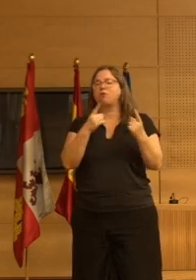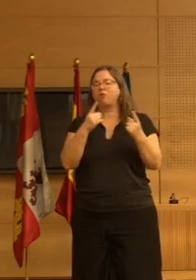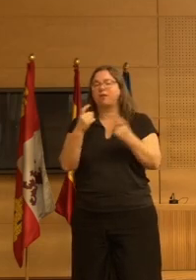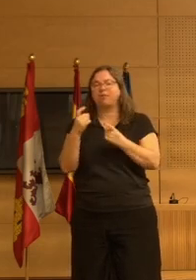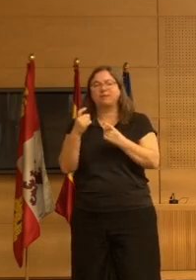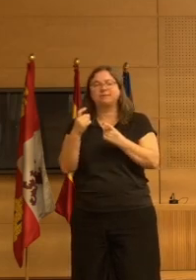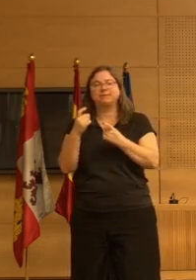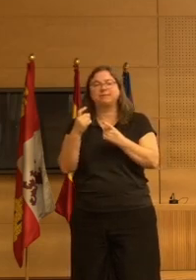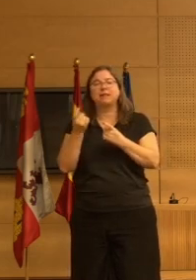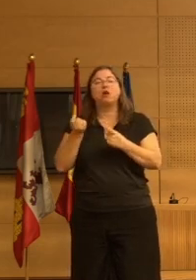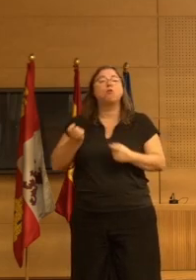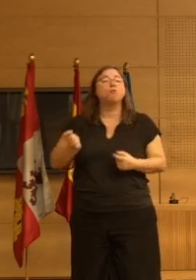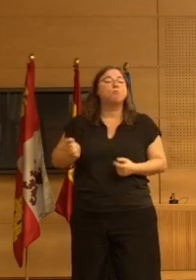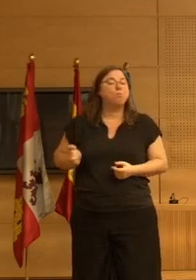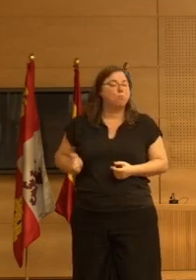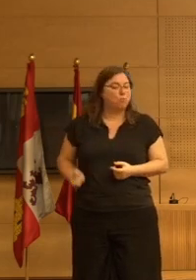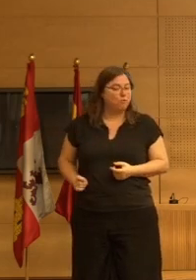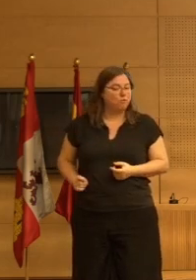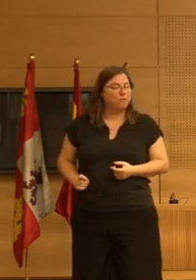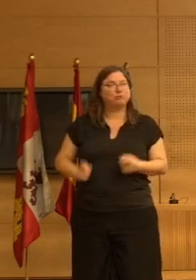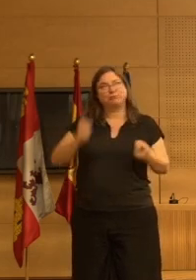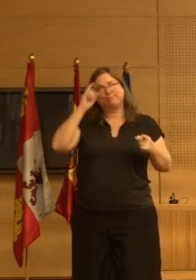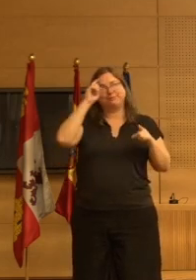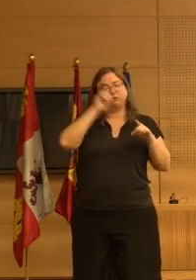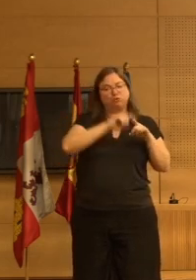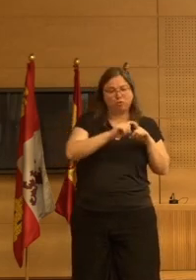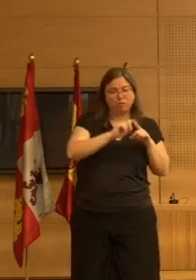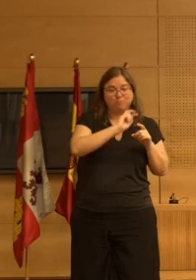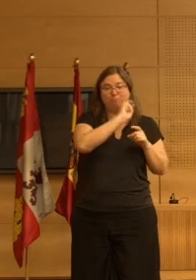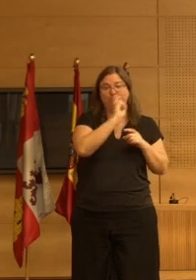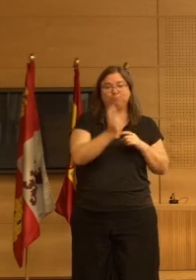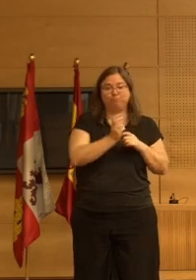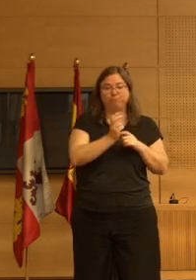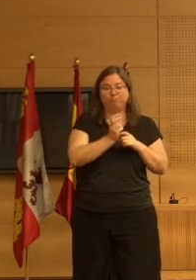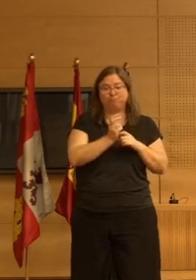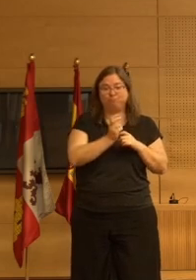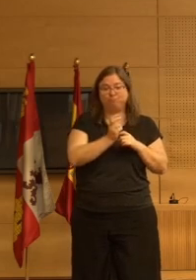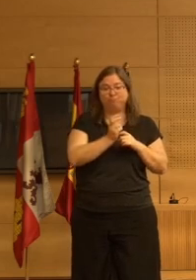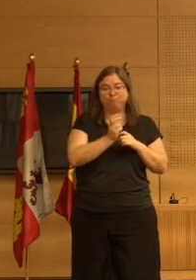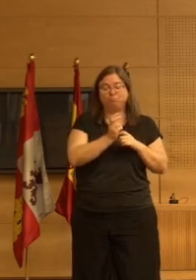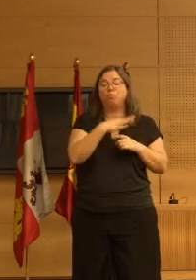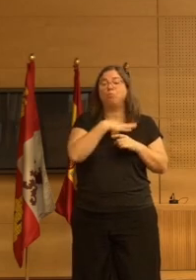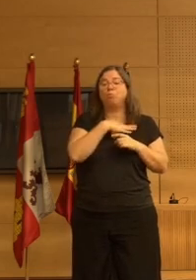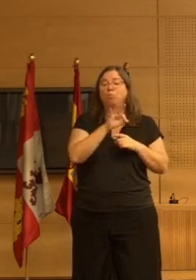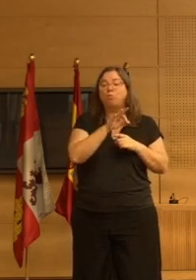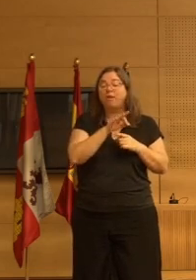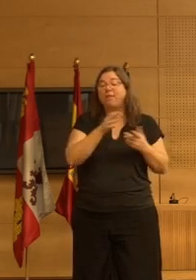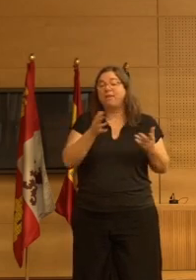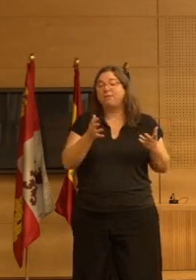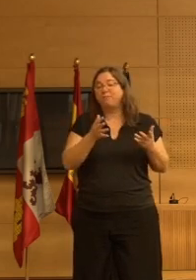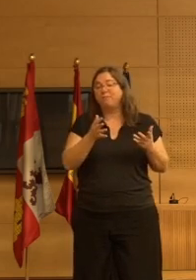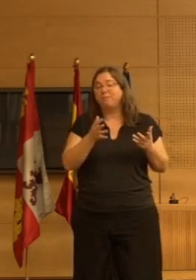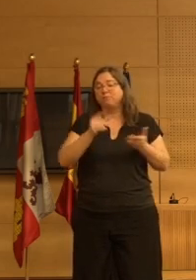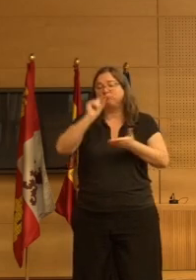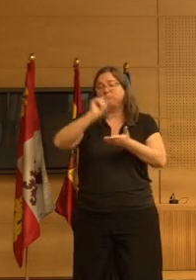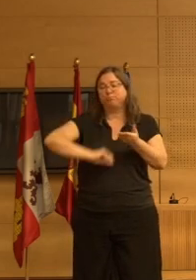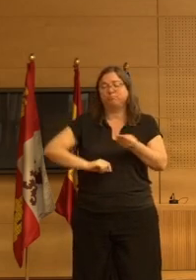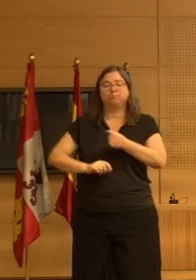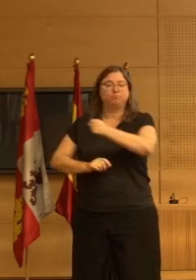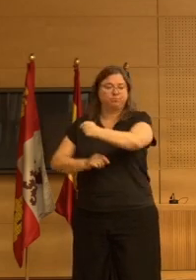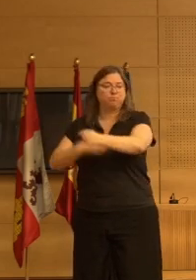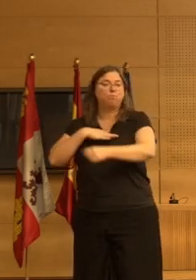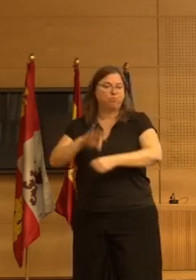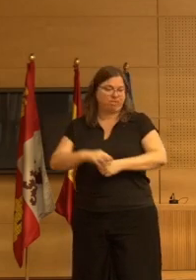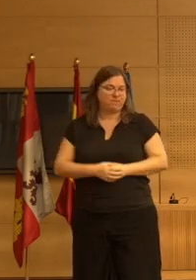es un profesional de la psicología etcétera etcétera pues podrá perfectamente contratarse a ese